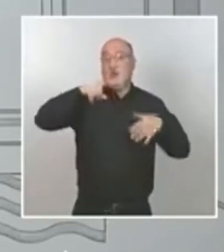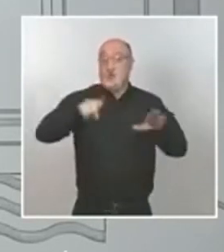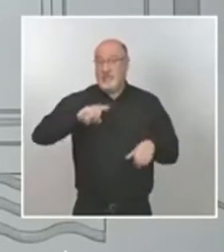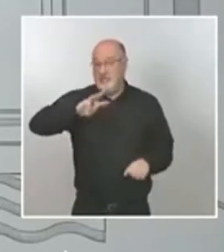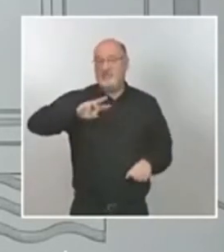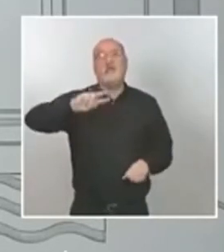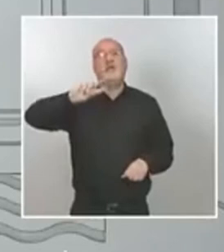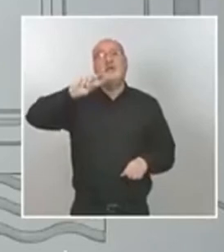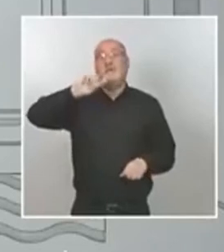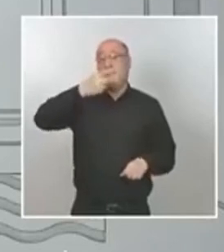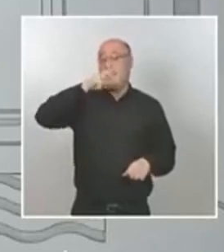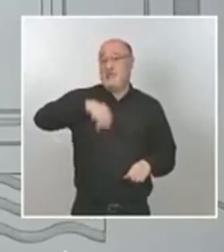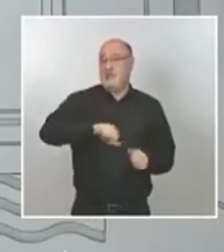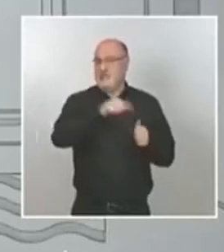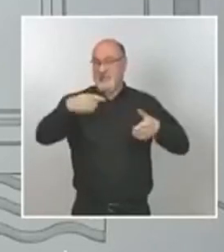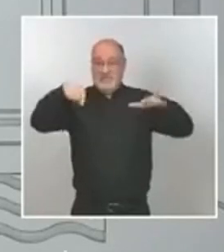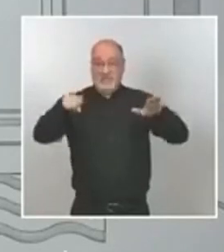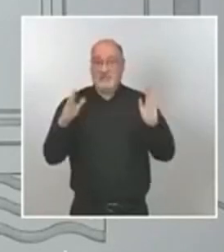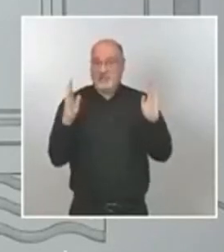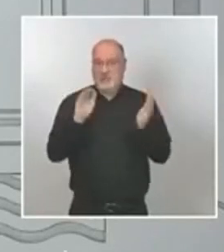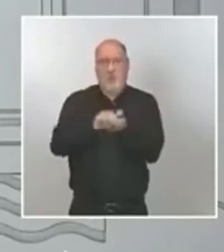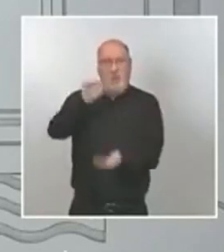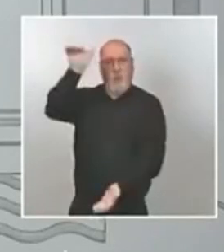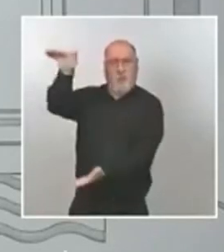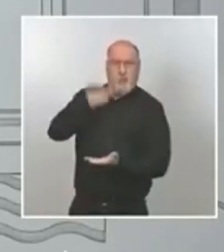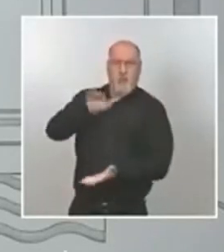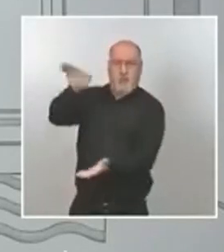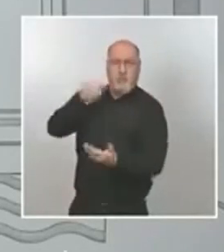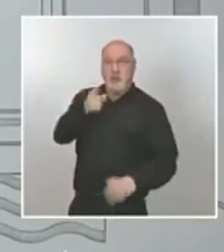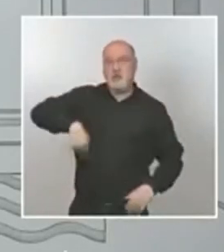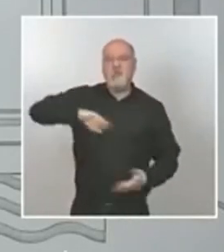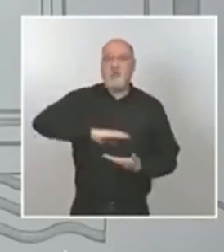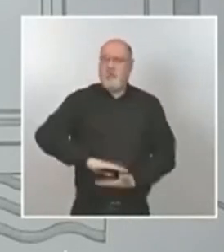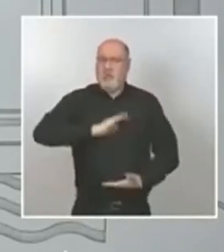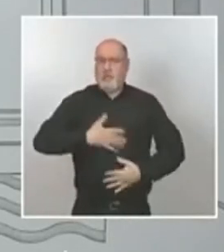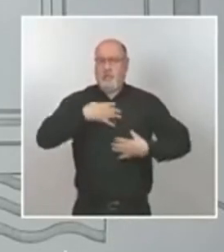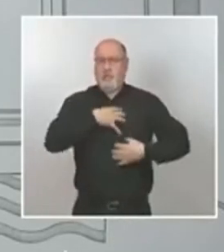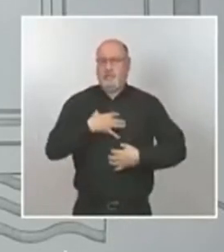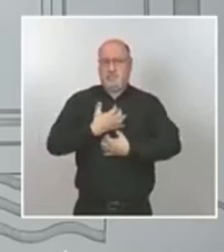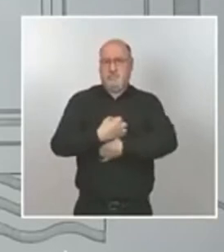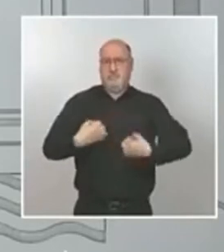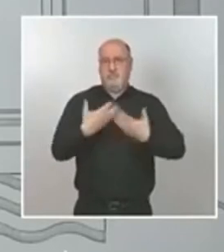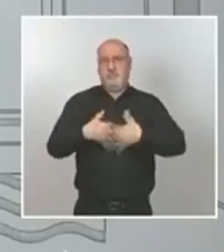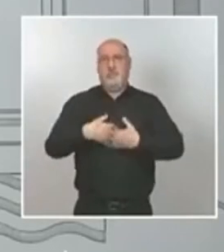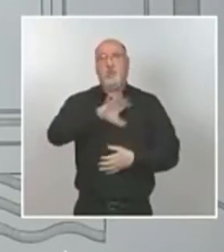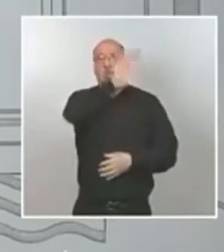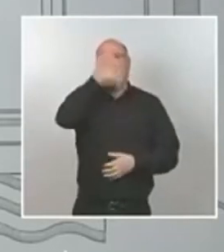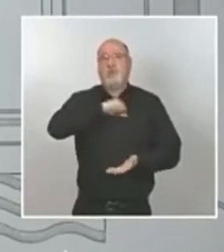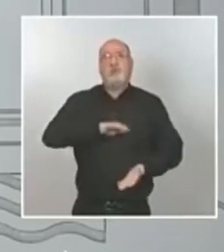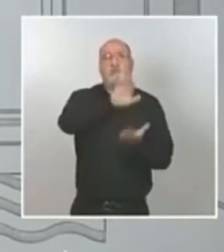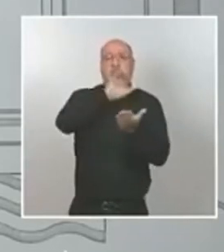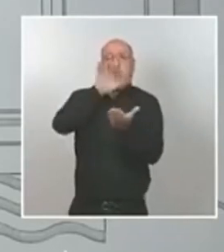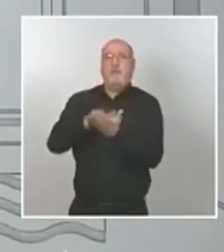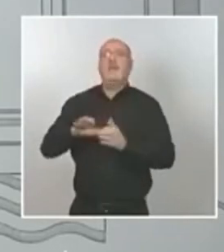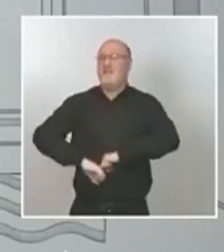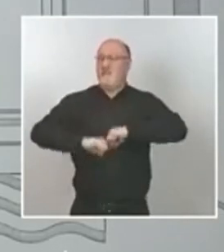por tanto confiamos en la capacidad operativa de nuestras comunidades autónomas en la fortaleza del sistema nacional de